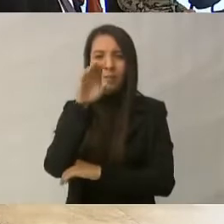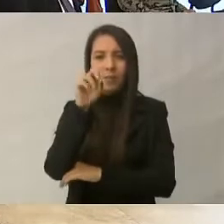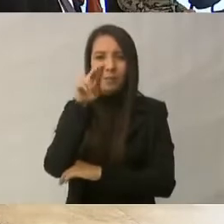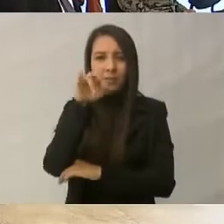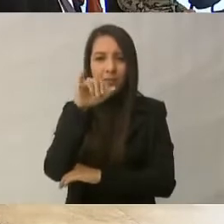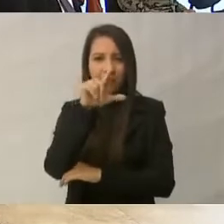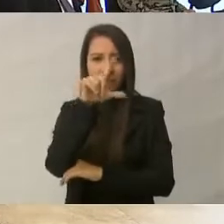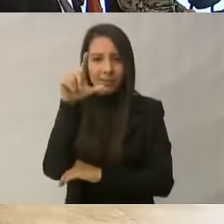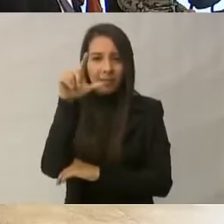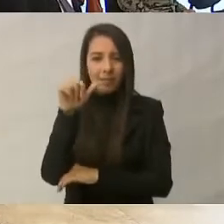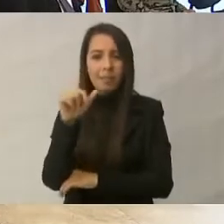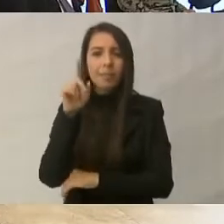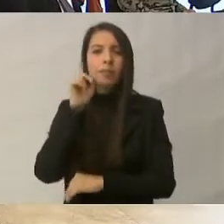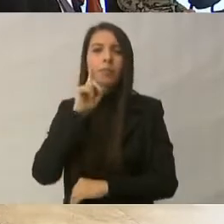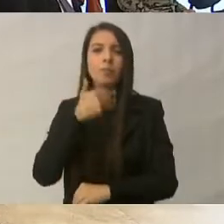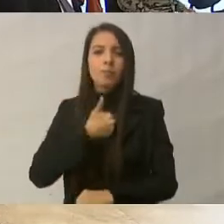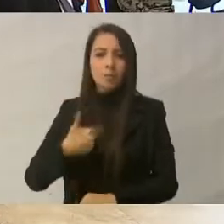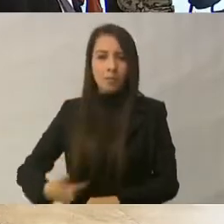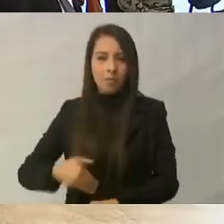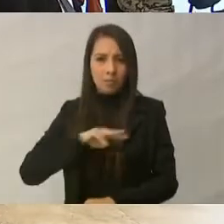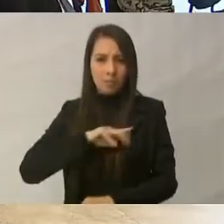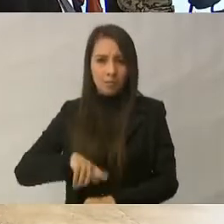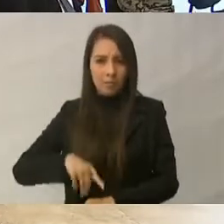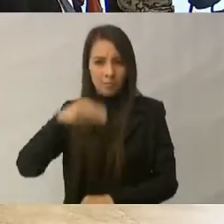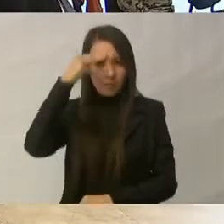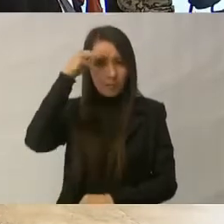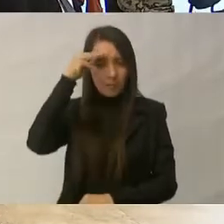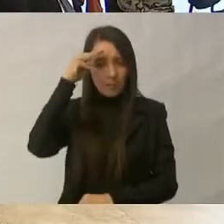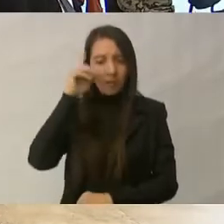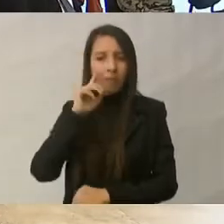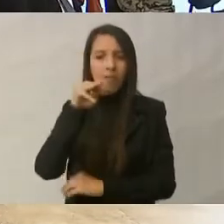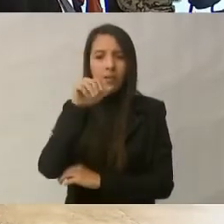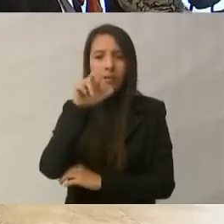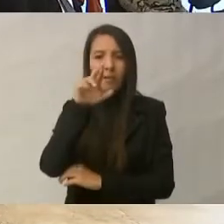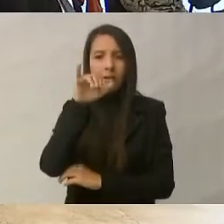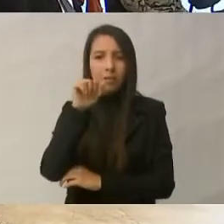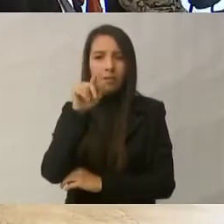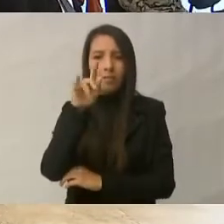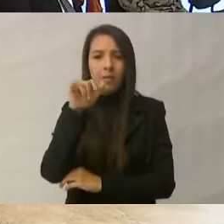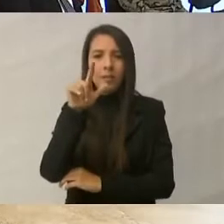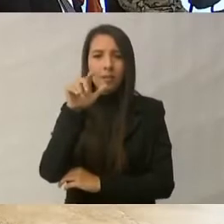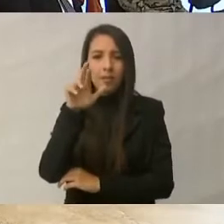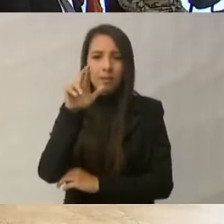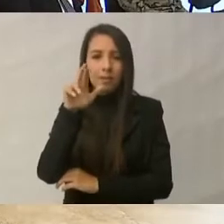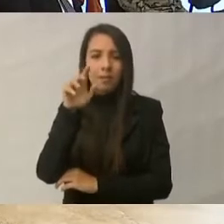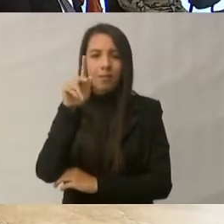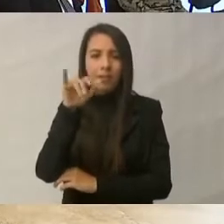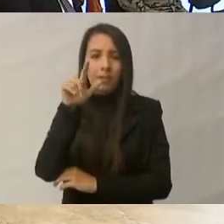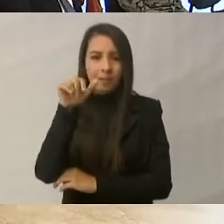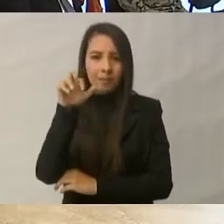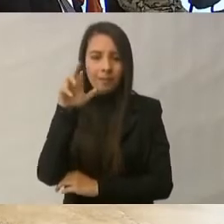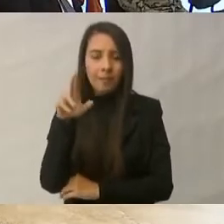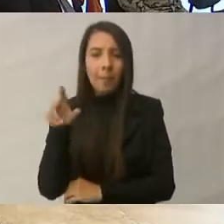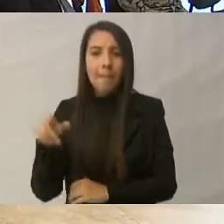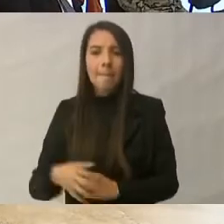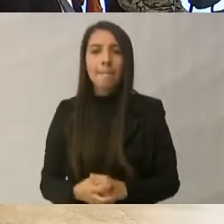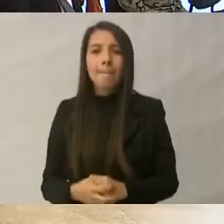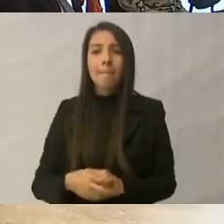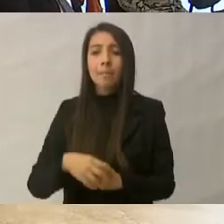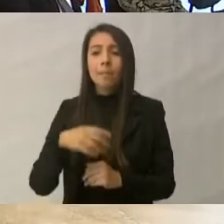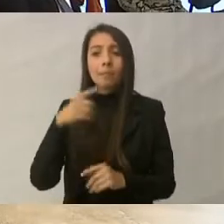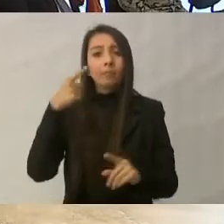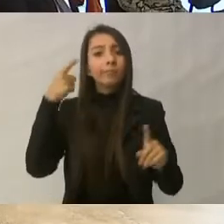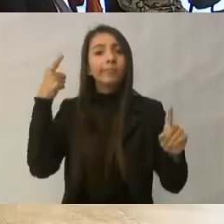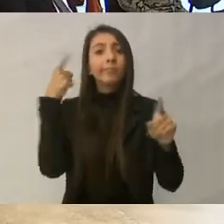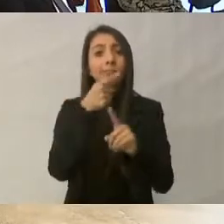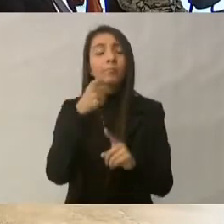Mariana del Pilar Ávila. El propósito central de esta gira es el extender la vigencia